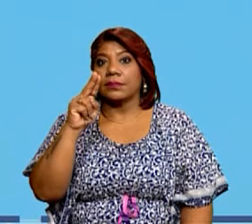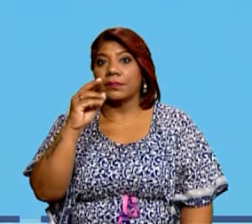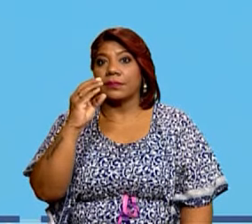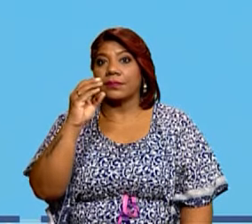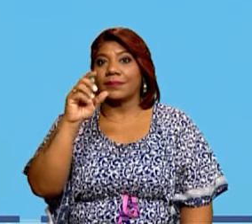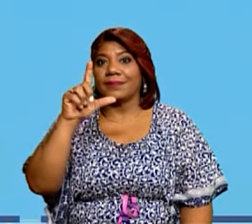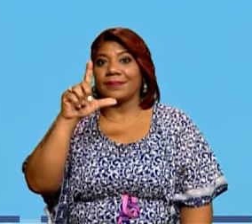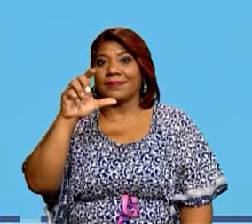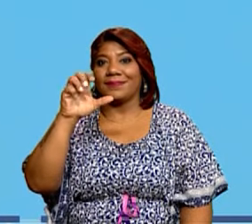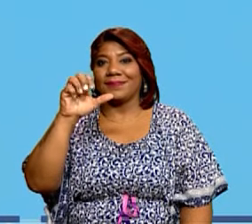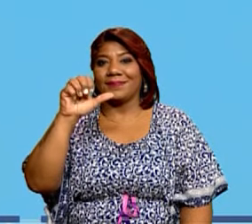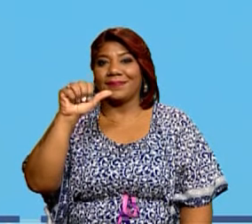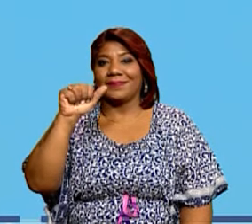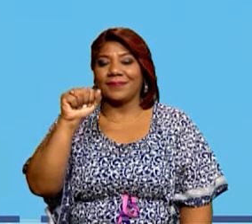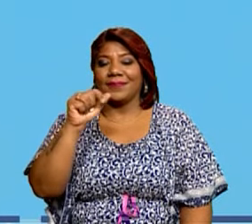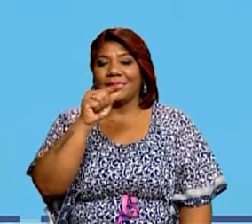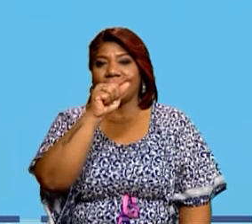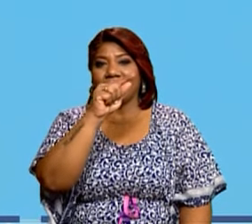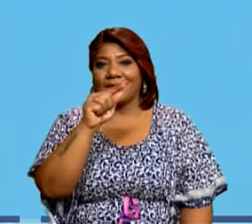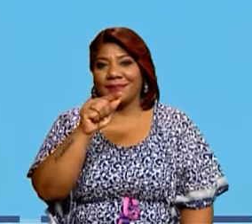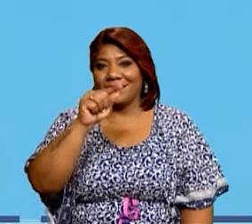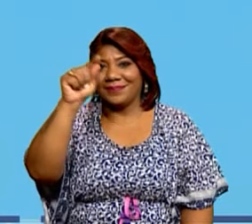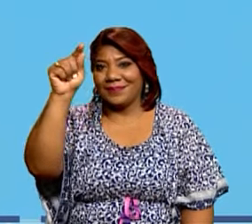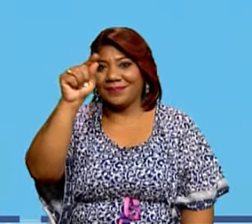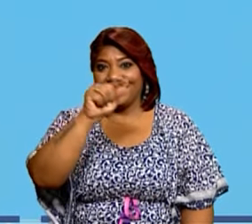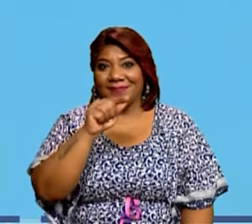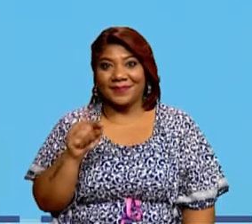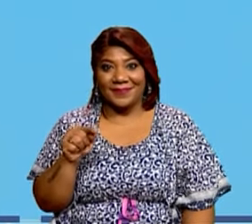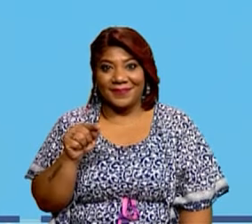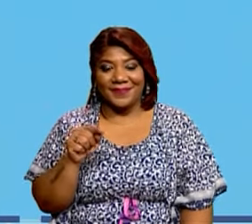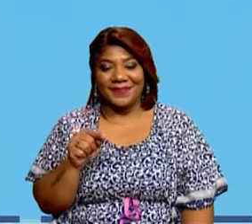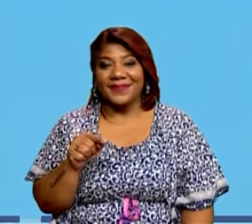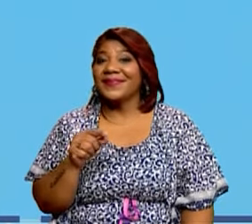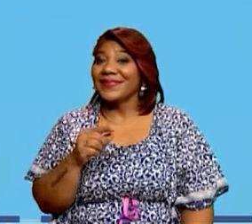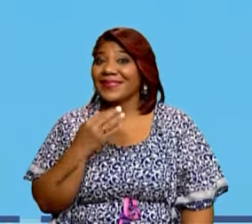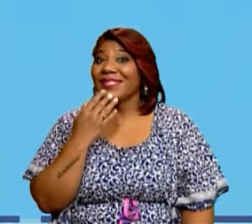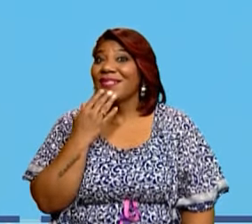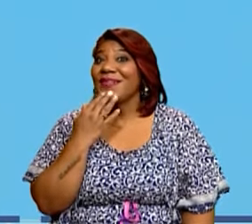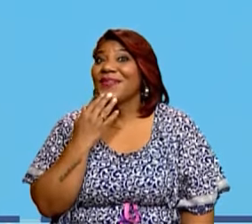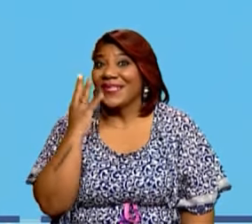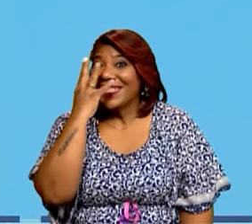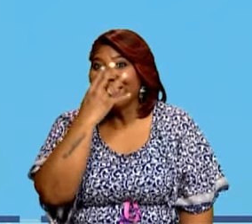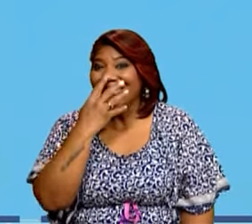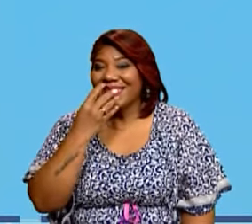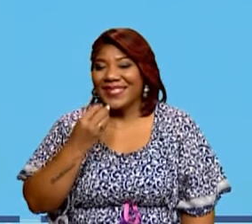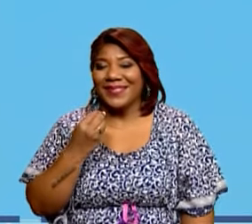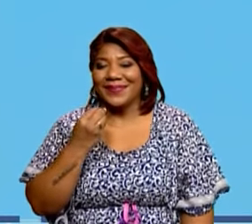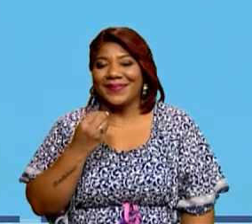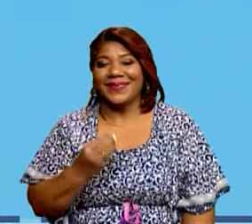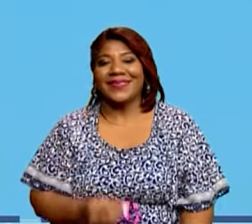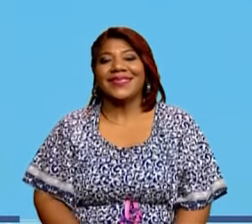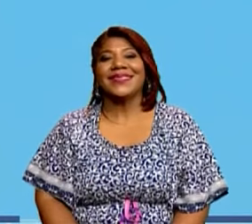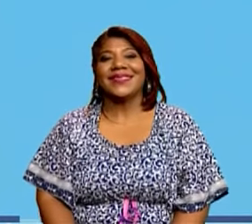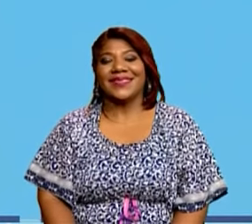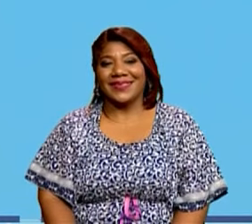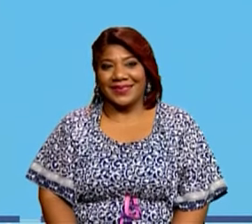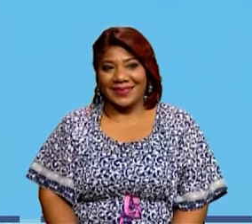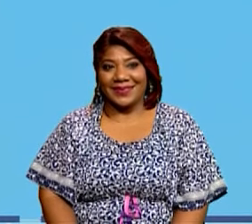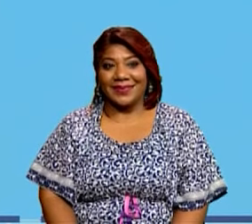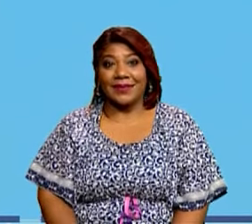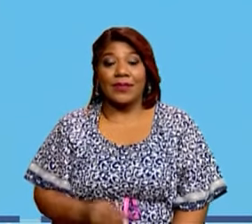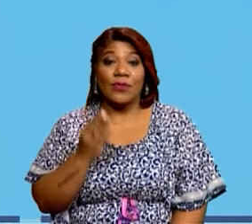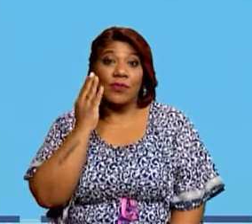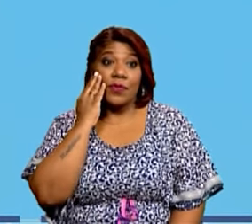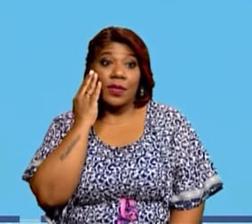una línea. Puedes utilizar colores o marcadores. Y por último, tenemos también lo que es una mamá